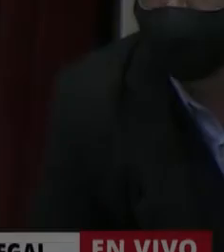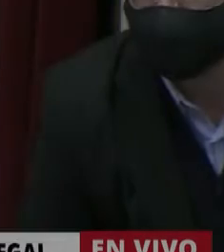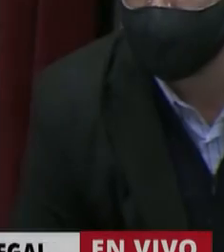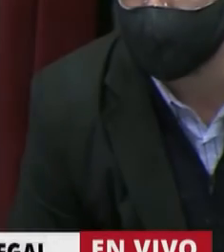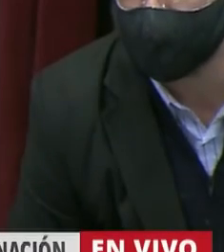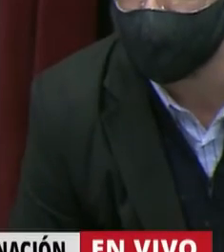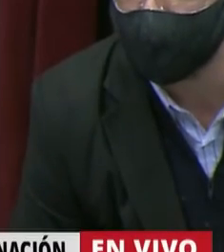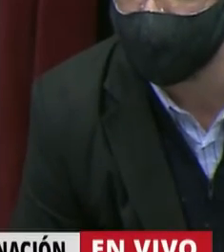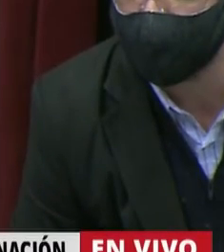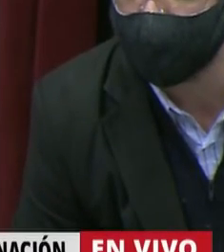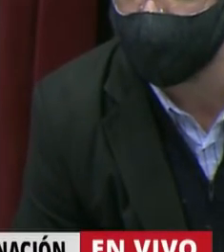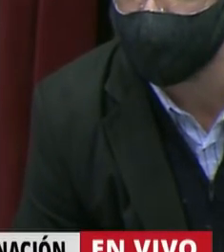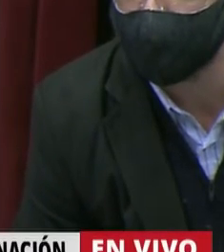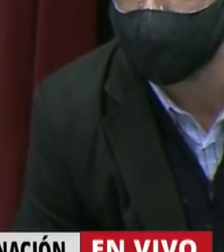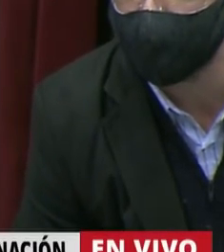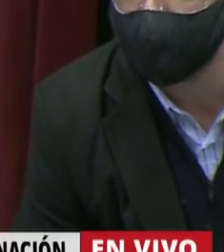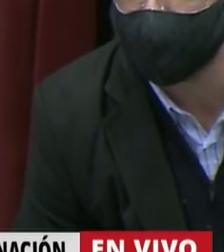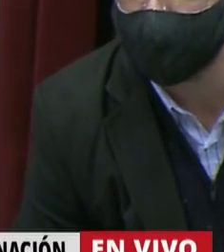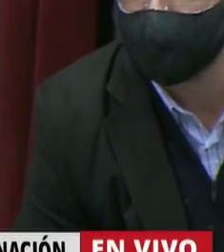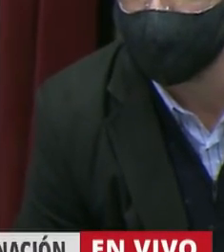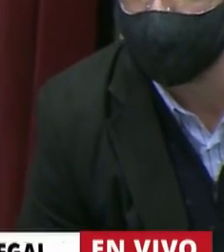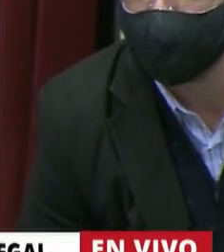En el uso de la palabra, la diputada Moró.